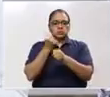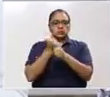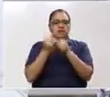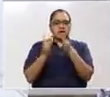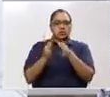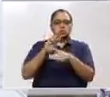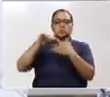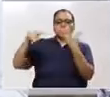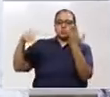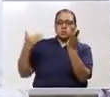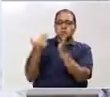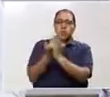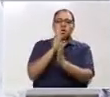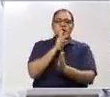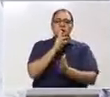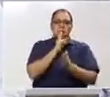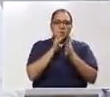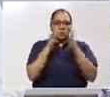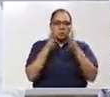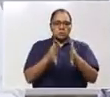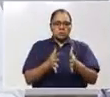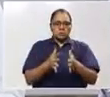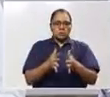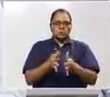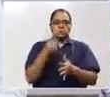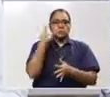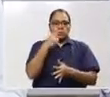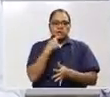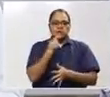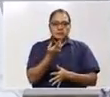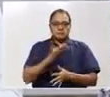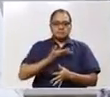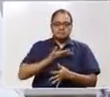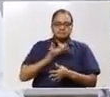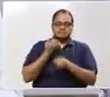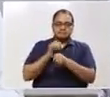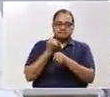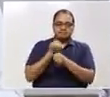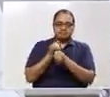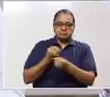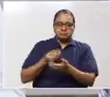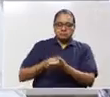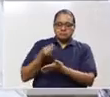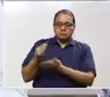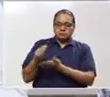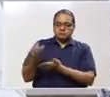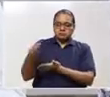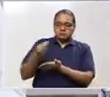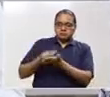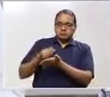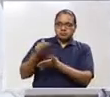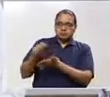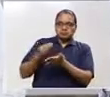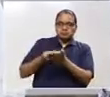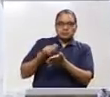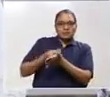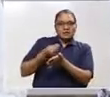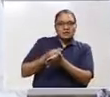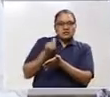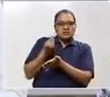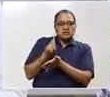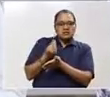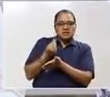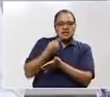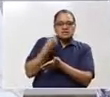trabajadores hondureños, asegurando una fuente de ingresos a los hogares más afectados para poder sobrellevar